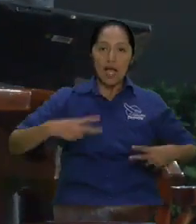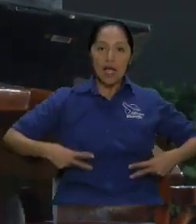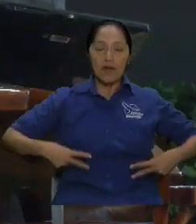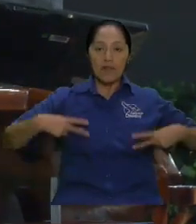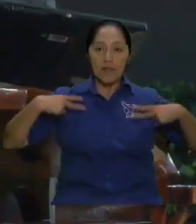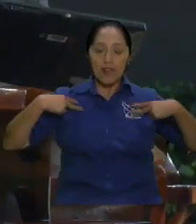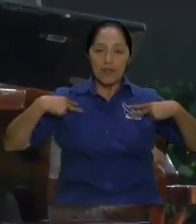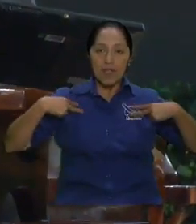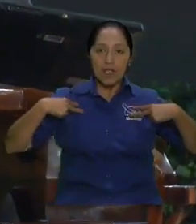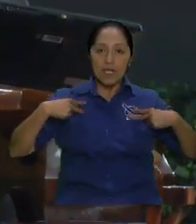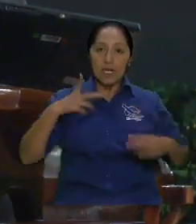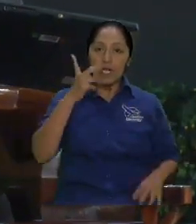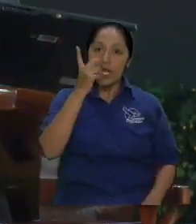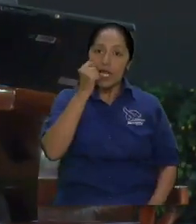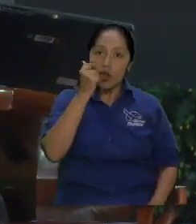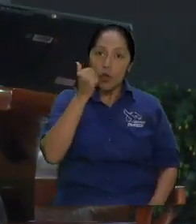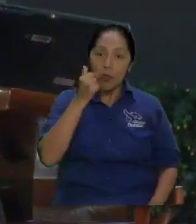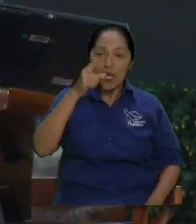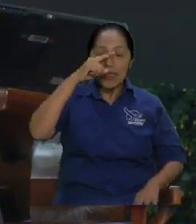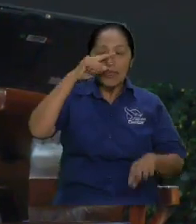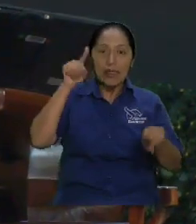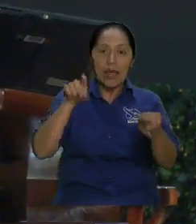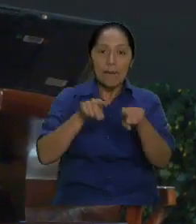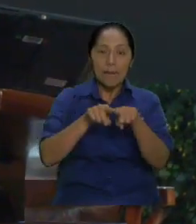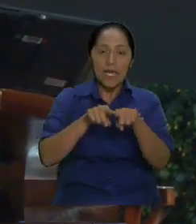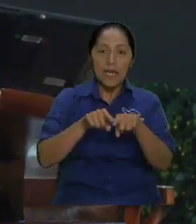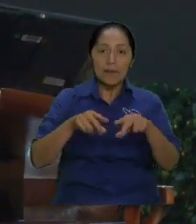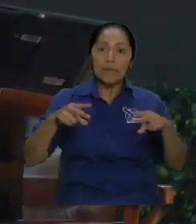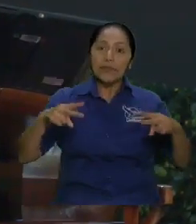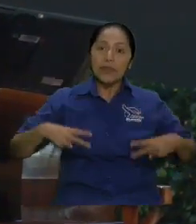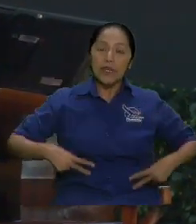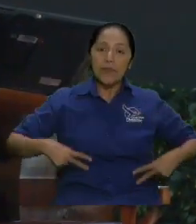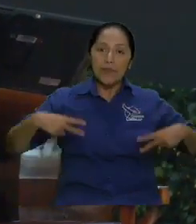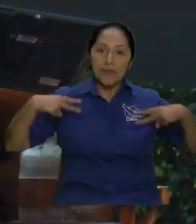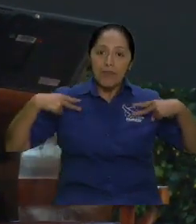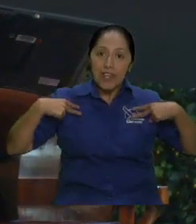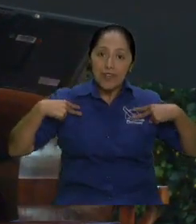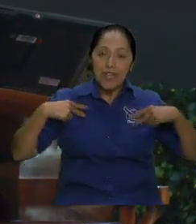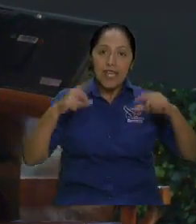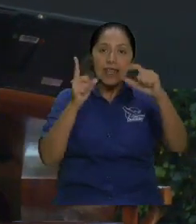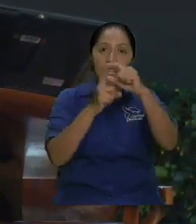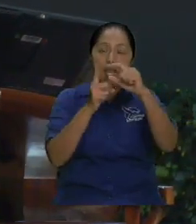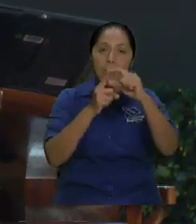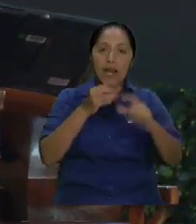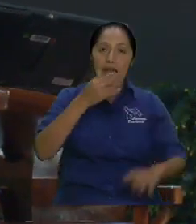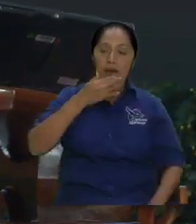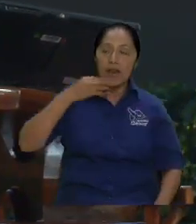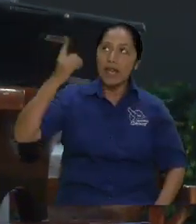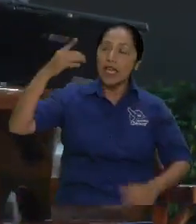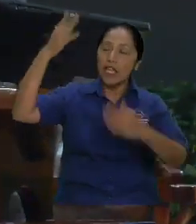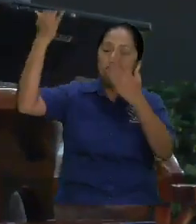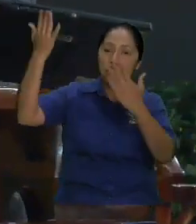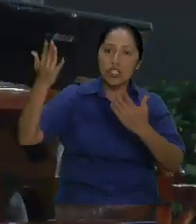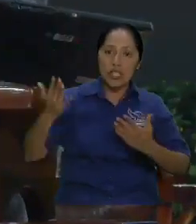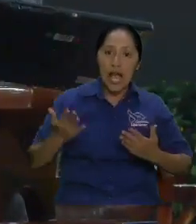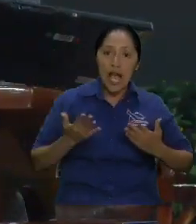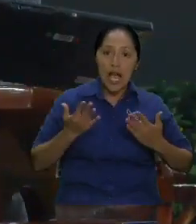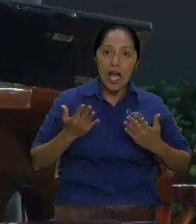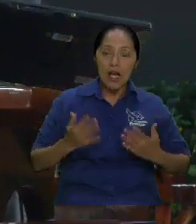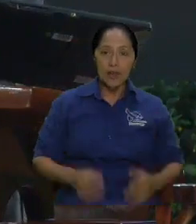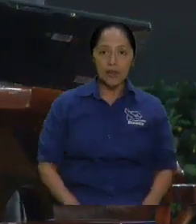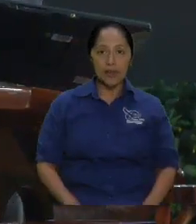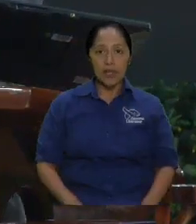pues, que nos enseñen los nutricionistas, para el cuerpo que le demos gracias a Dios cuando